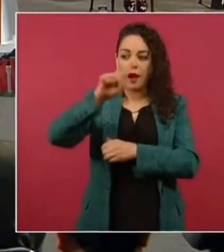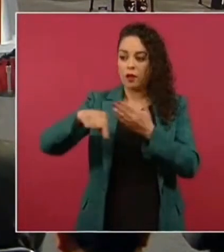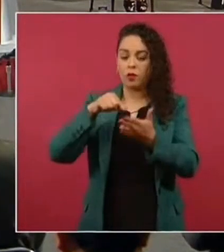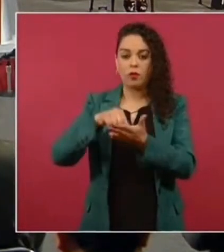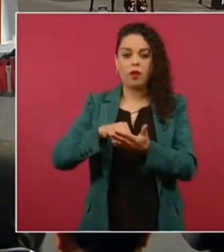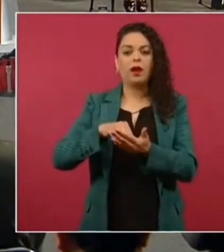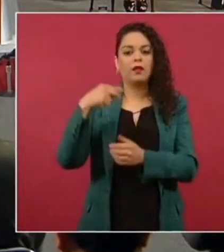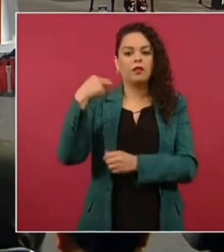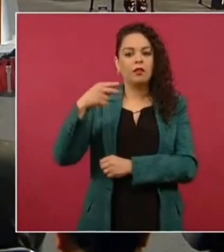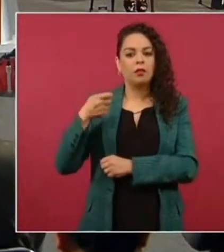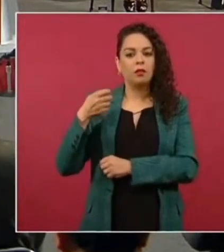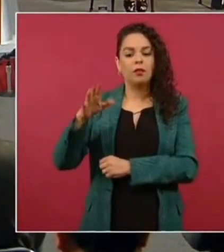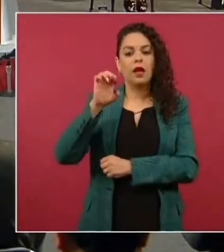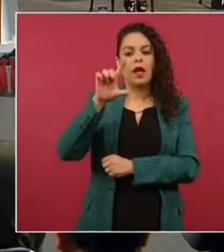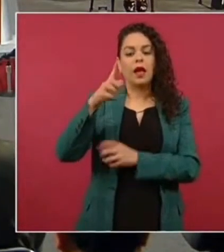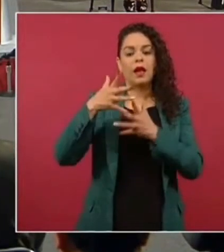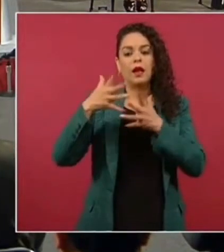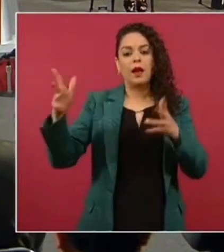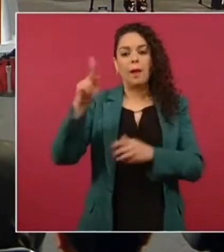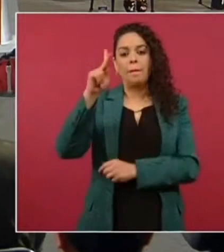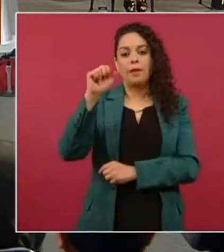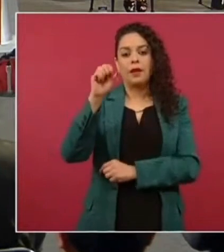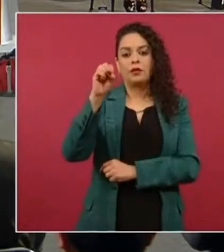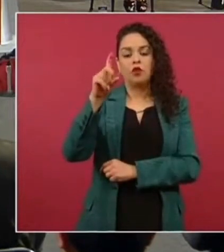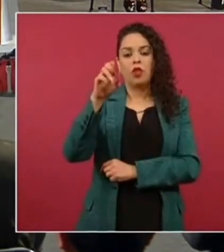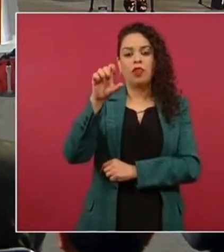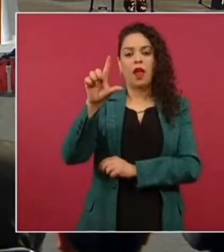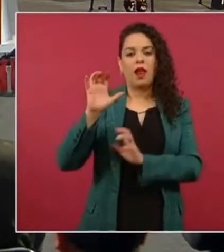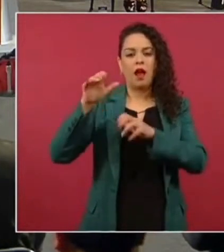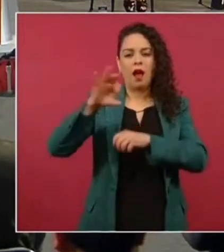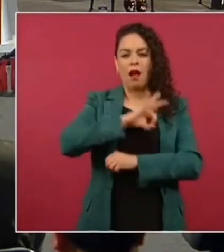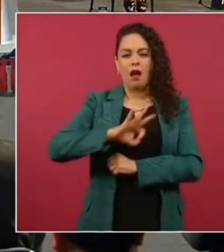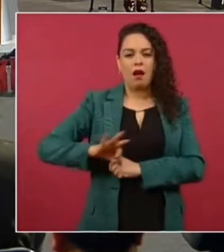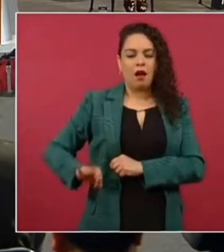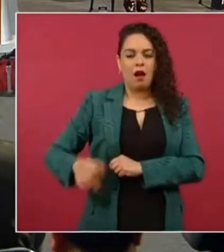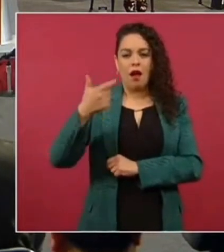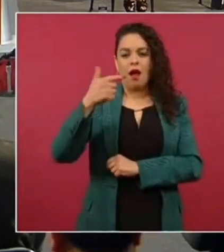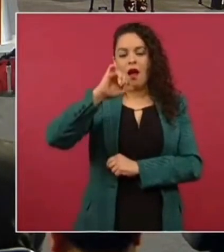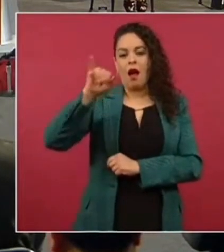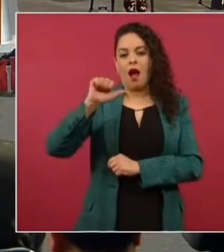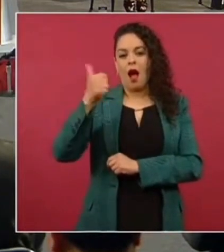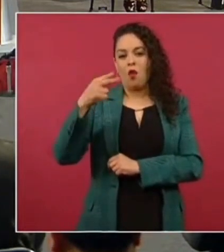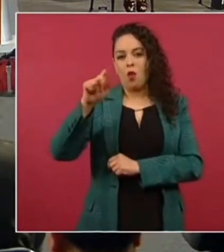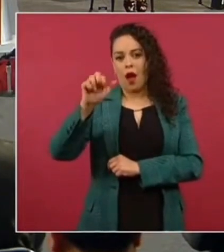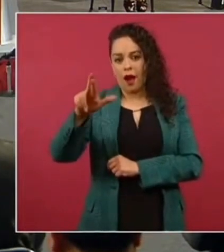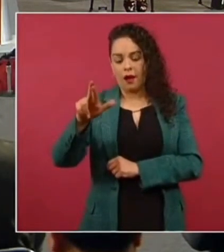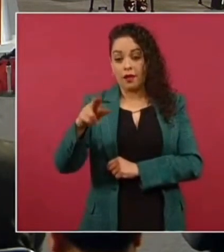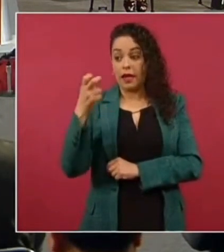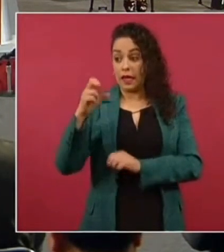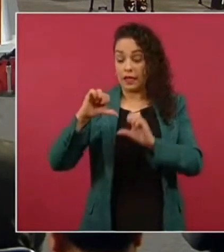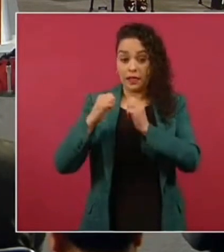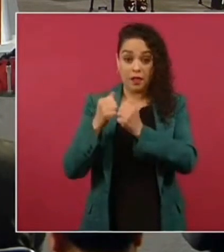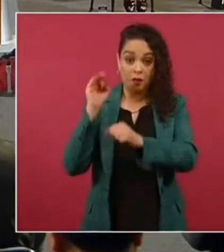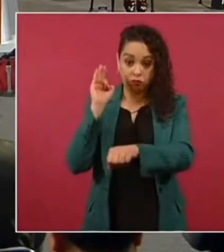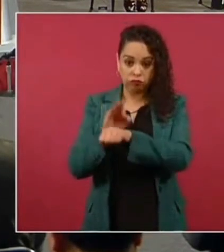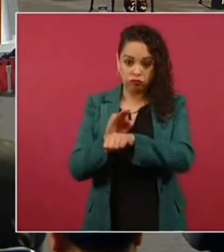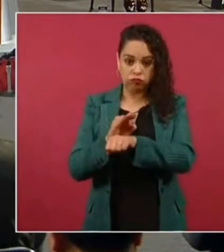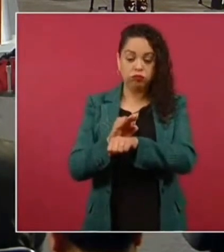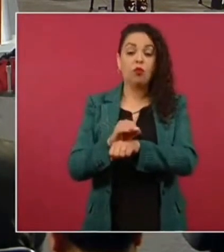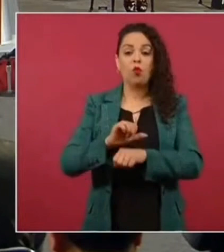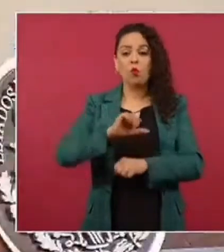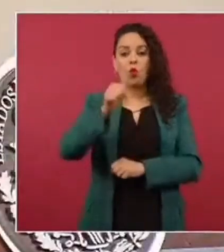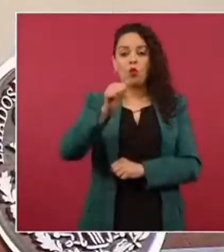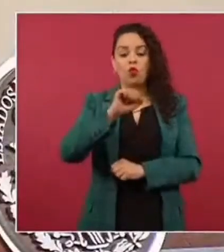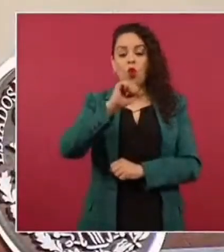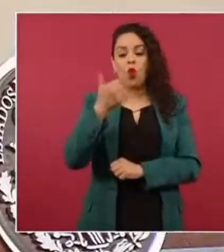lunes pasado compartimos de un área natural protegida también muy importante que es guanjá donde